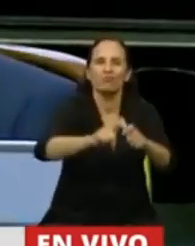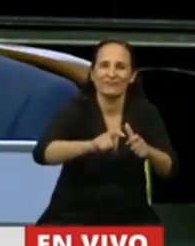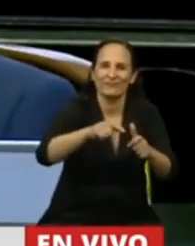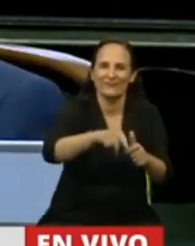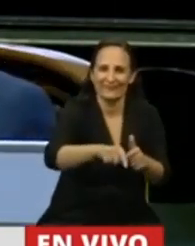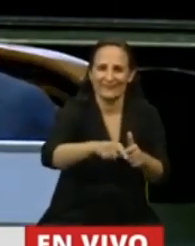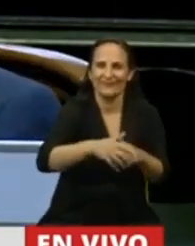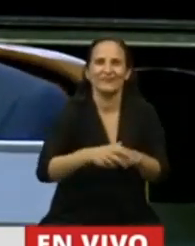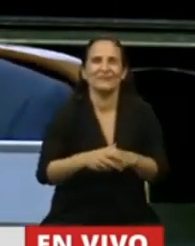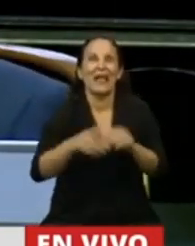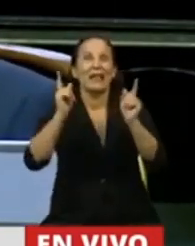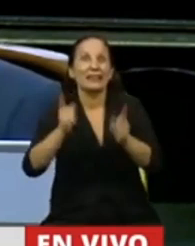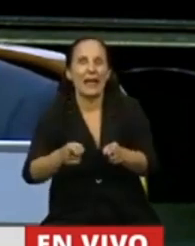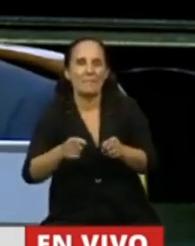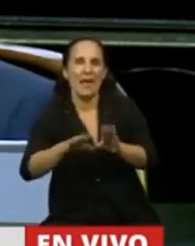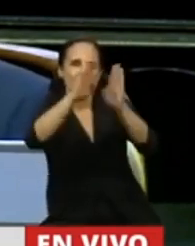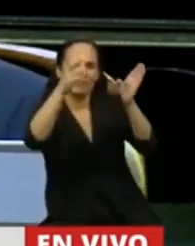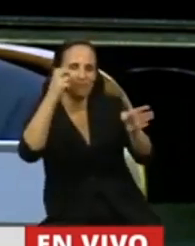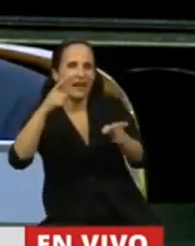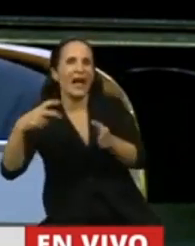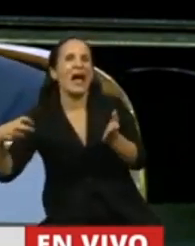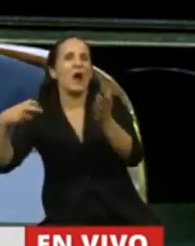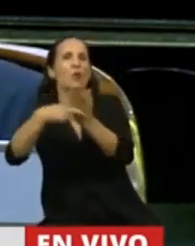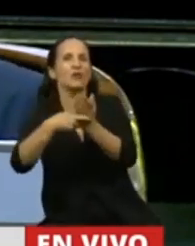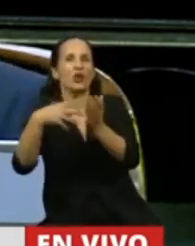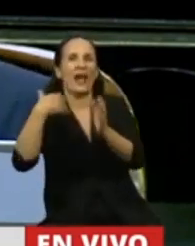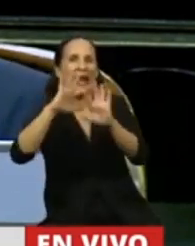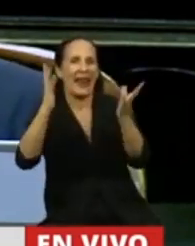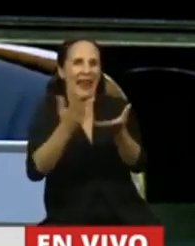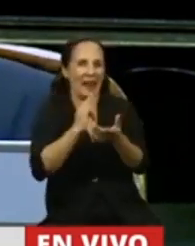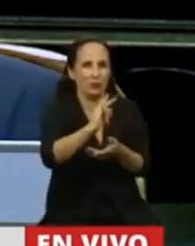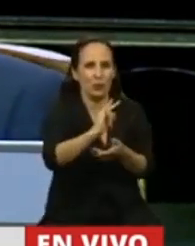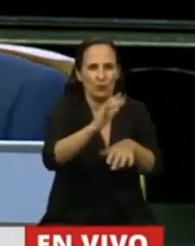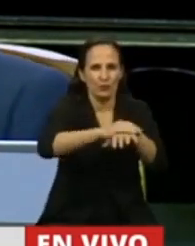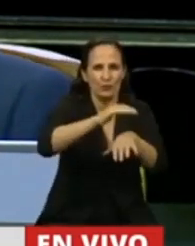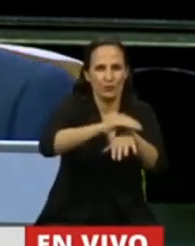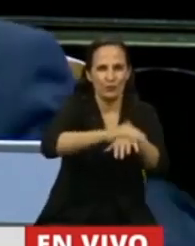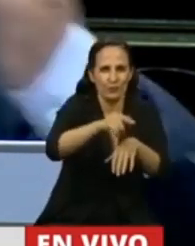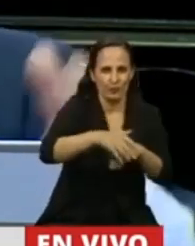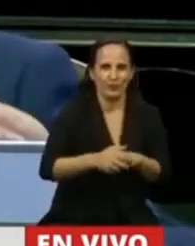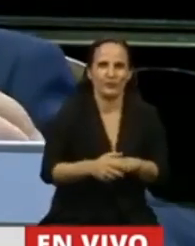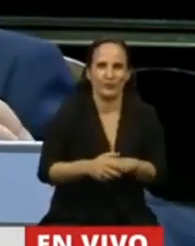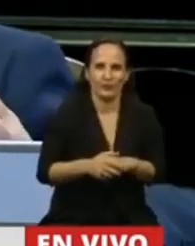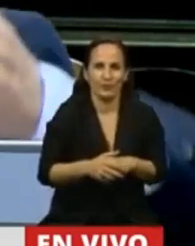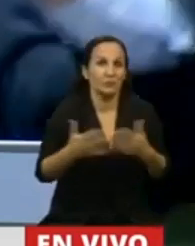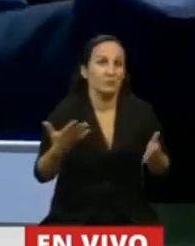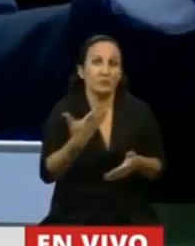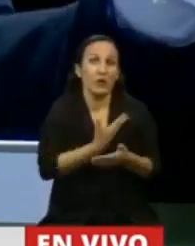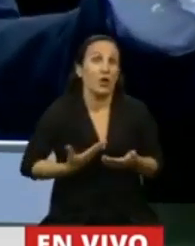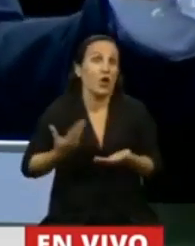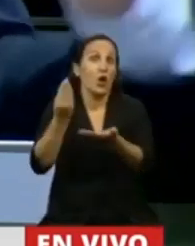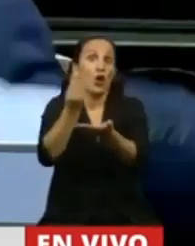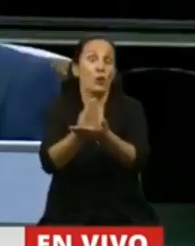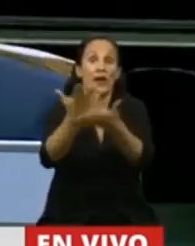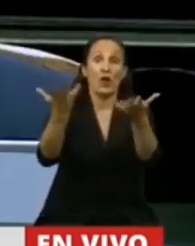la Auditoría General de la Nación. Porque el Parlamento también es con cualquier gobierno donde se pide un